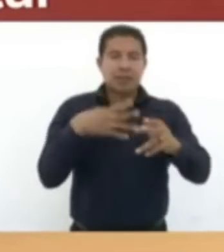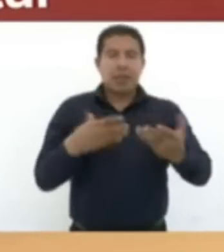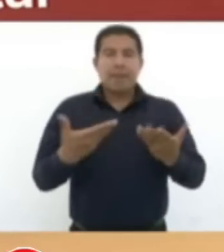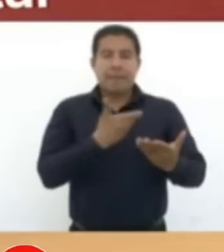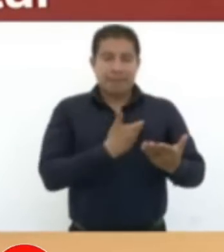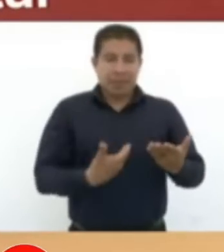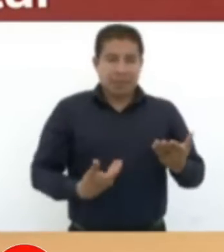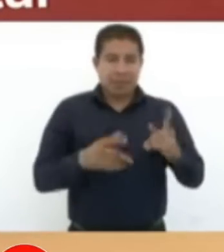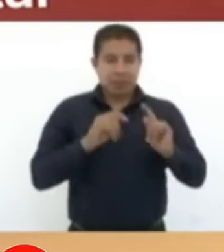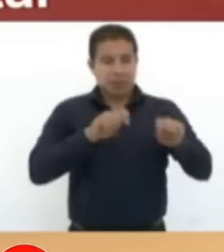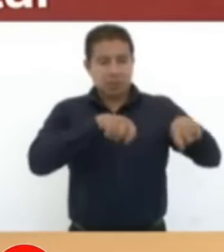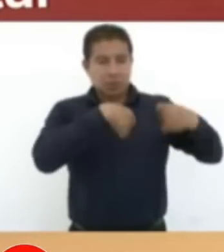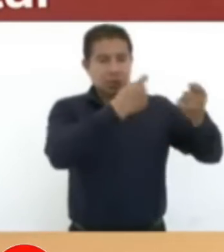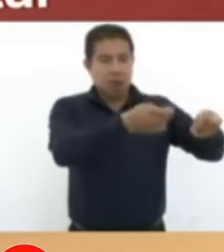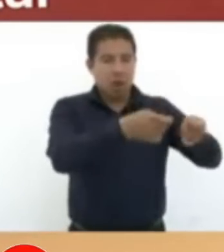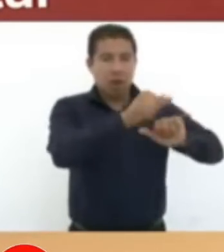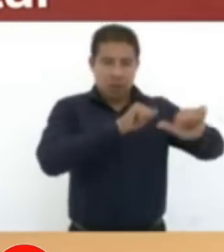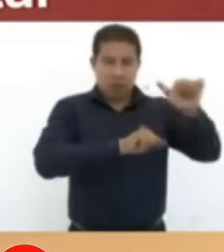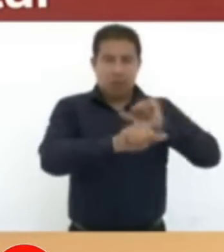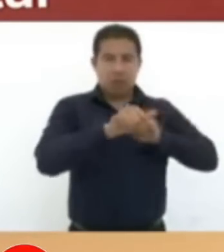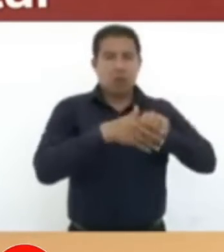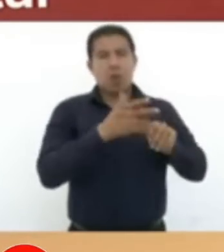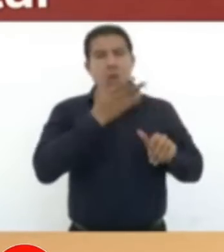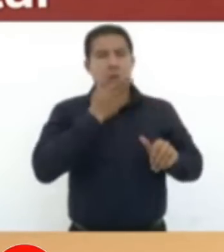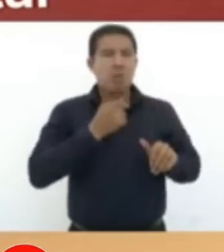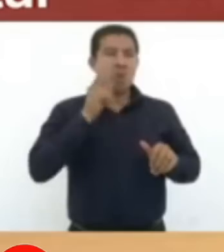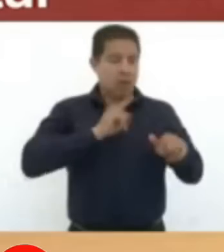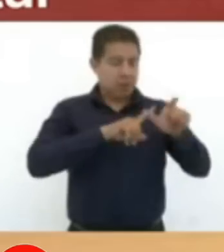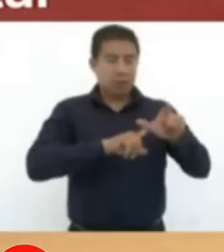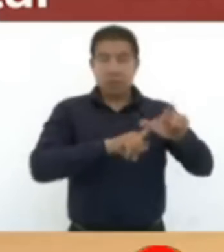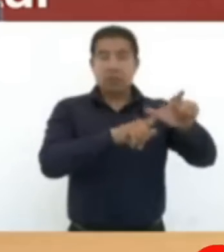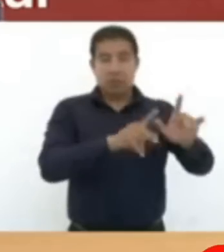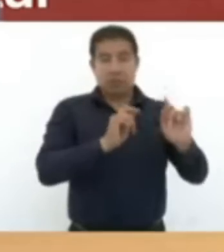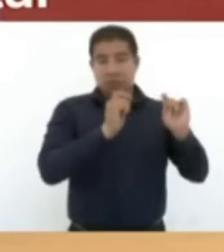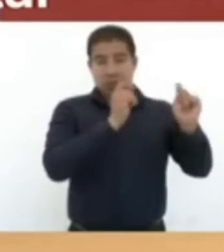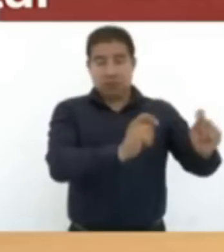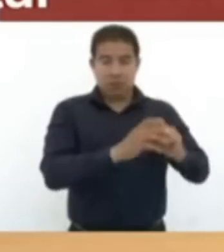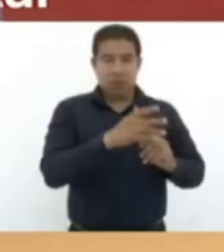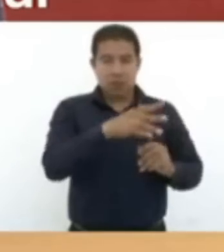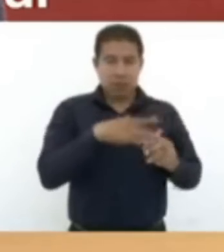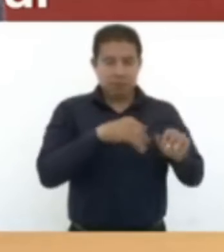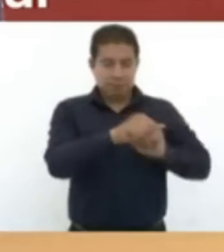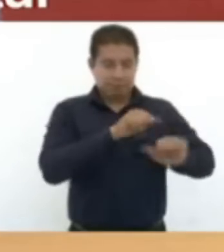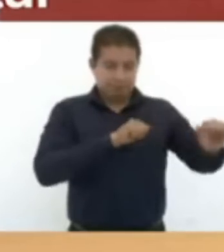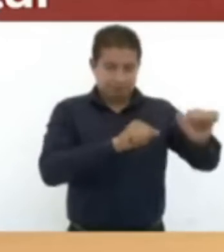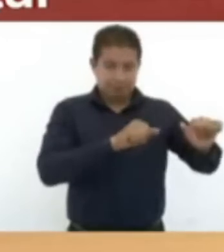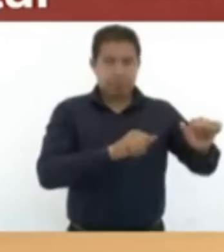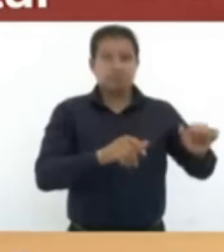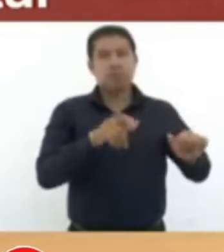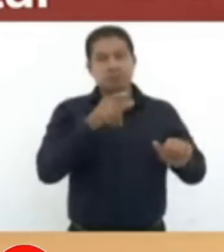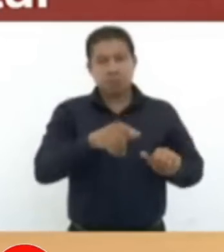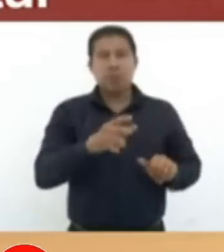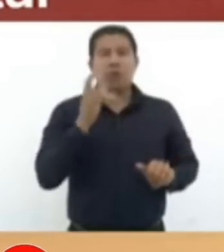el que llegue, hombre o mujer, el que me sustituya, pues